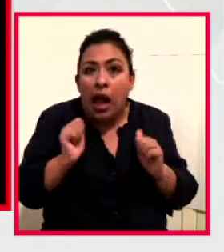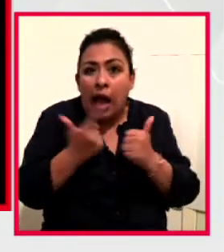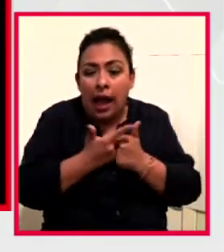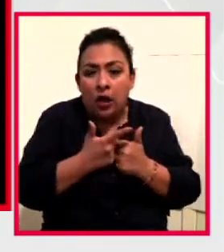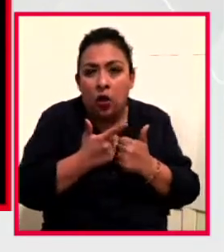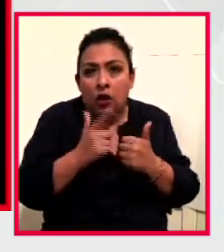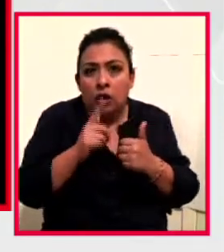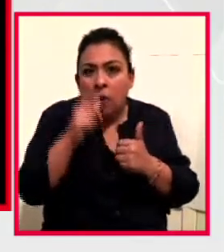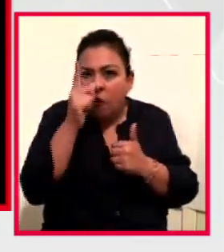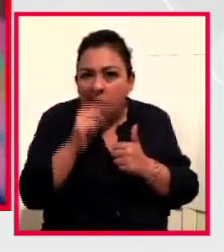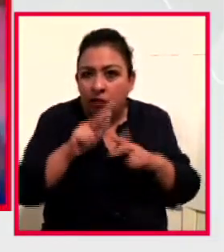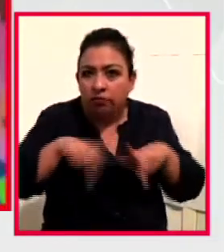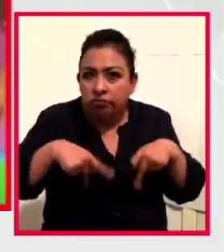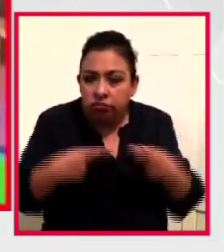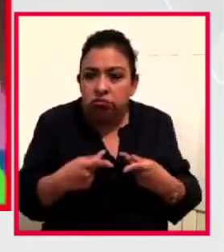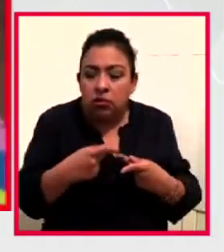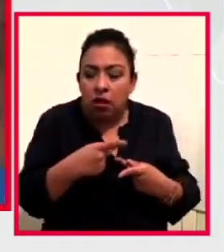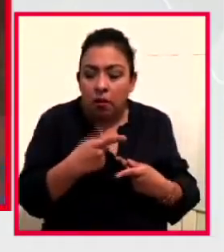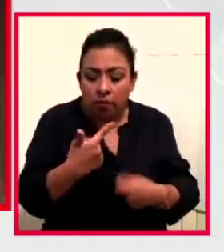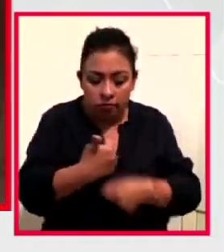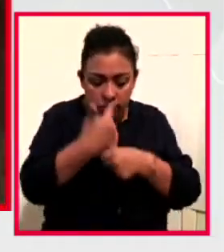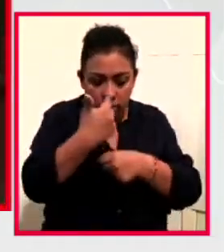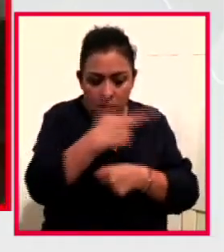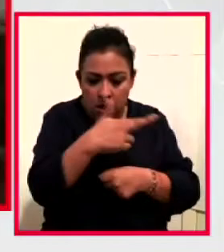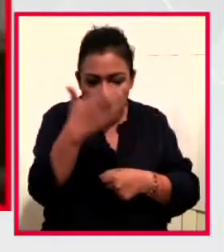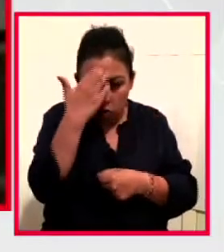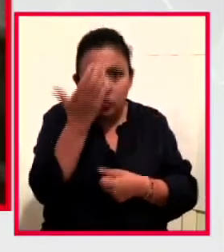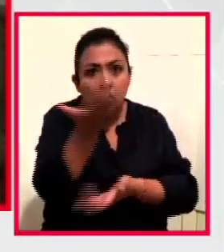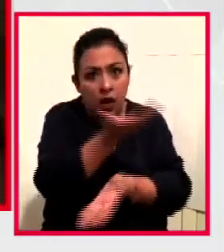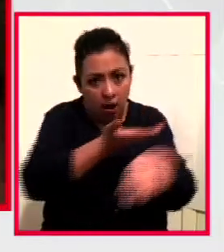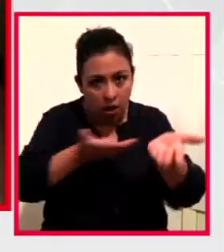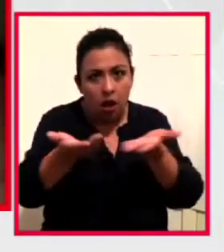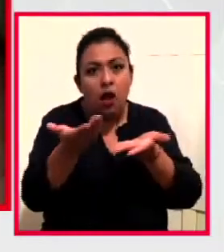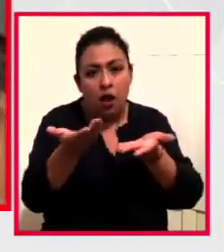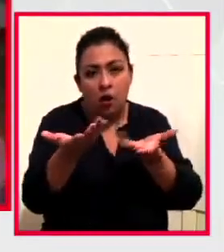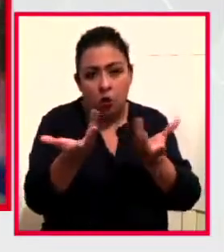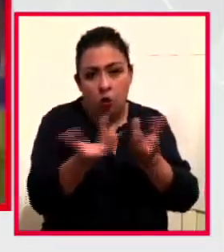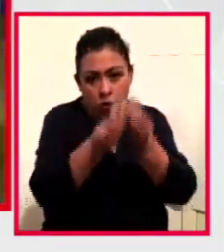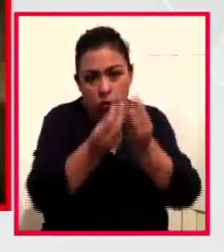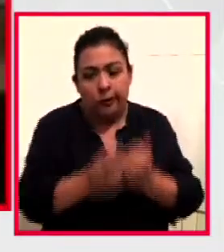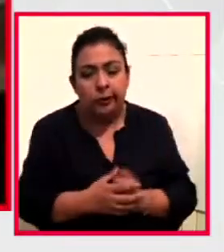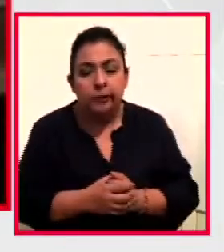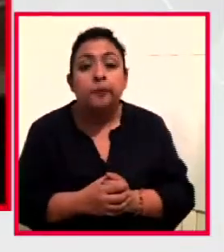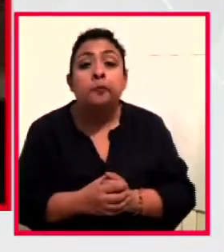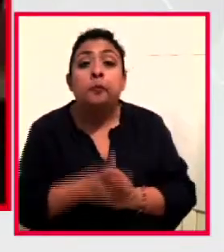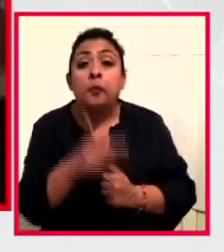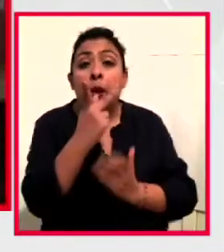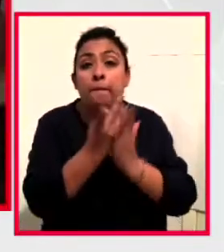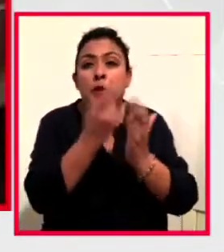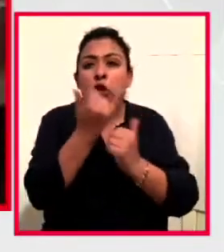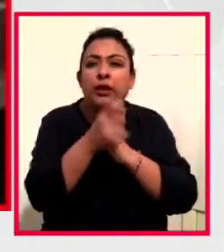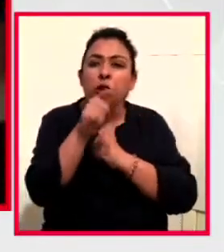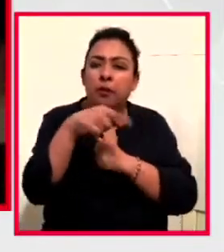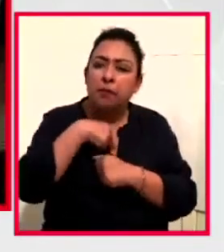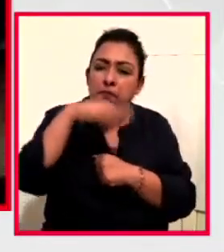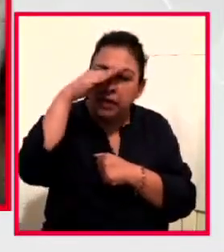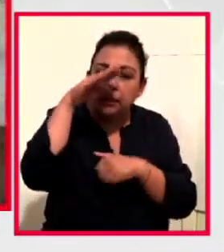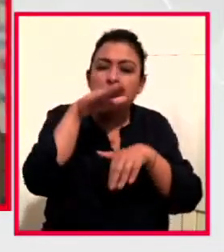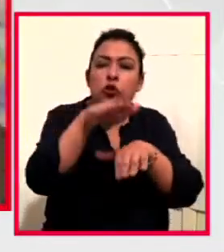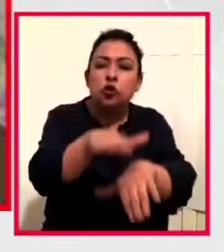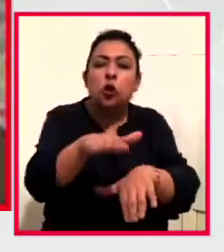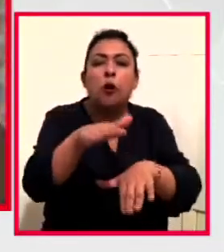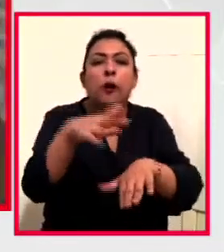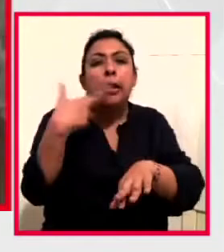reconocernos y acompañarnos. Come todo si quieres, total cuando llegue, aunque esté todo perfecto. El proyecto también reflexiona en torno al rol